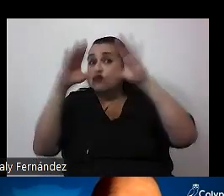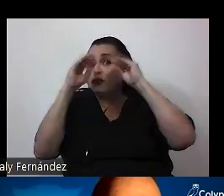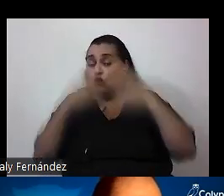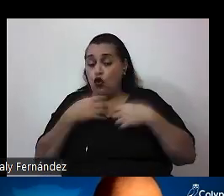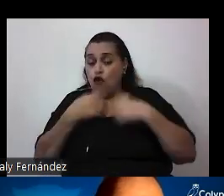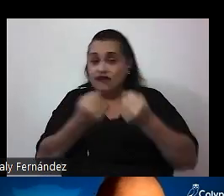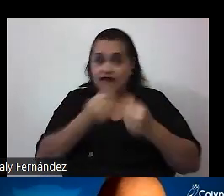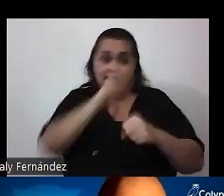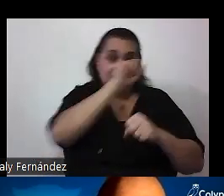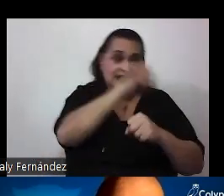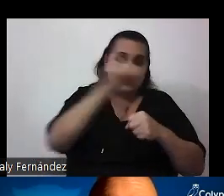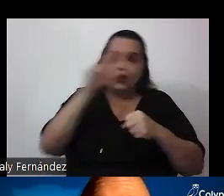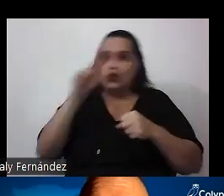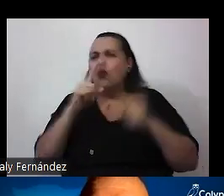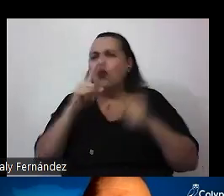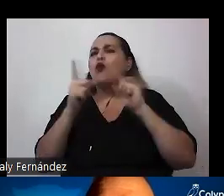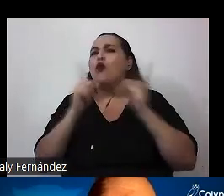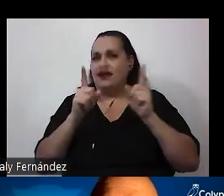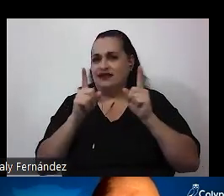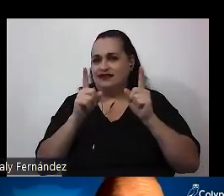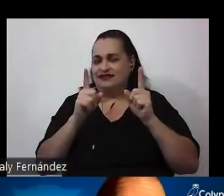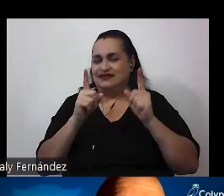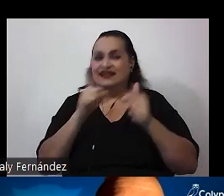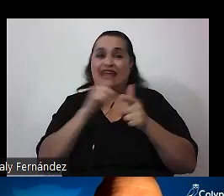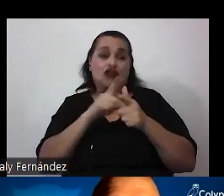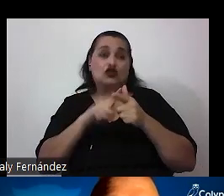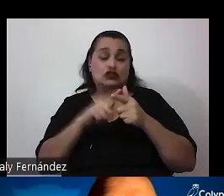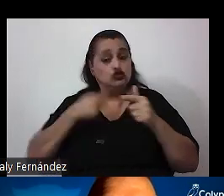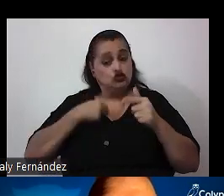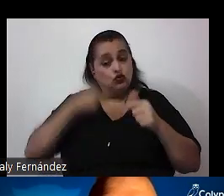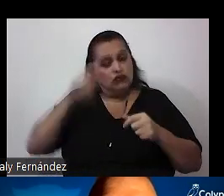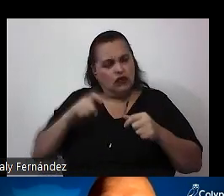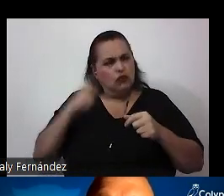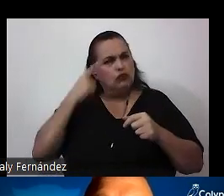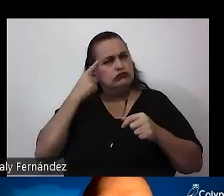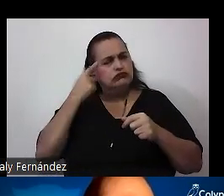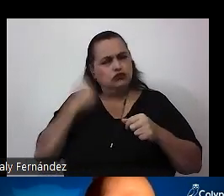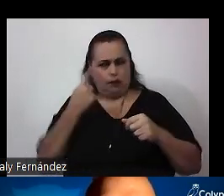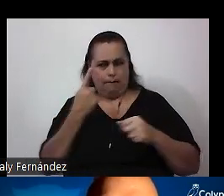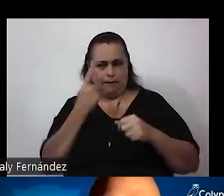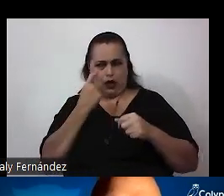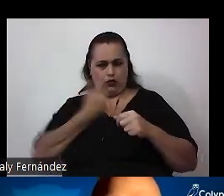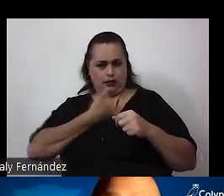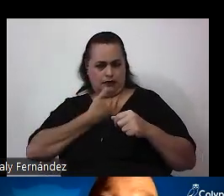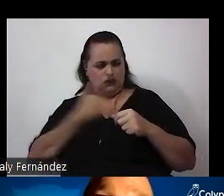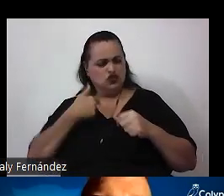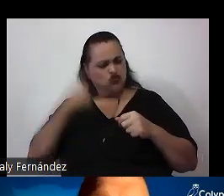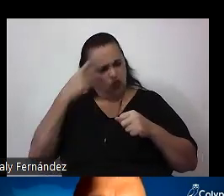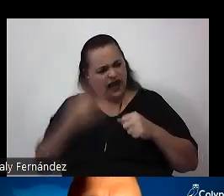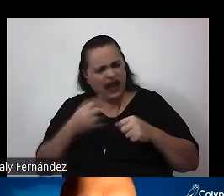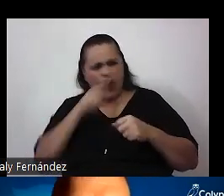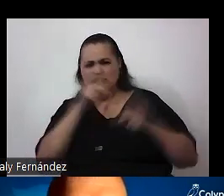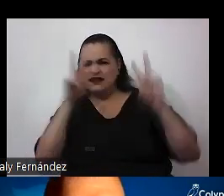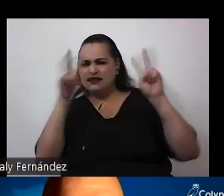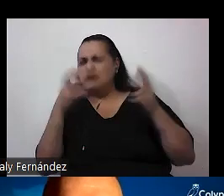no? En definitiva, tengo que ser capaz de preguntarme qué creo sobre este asunto y por qué